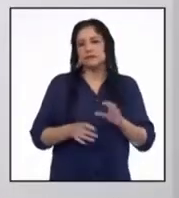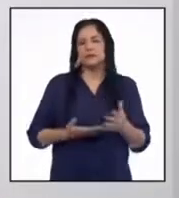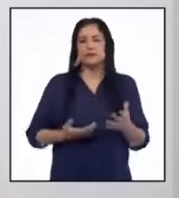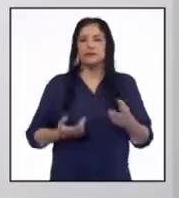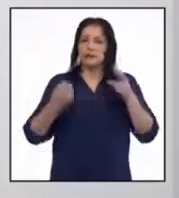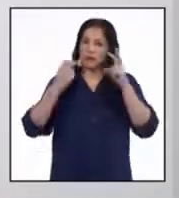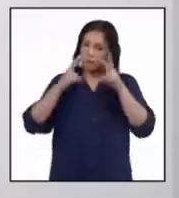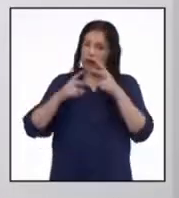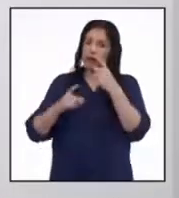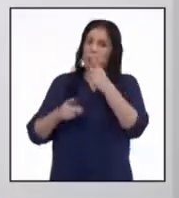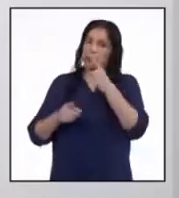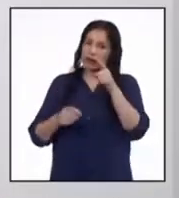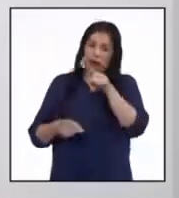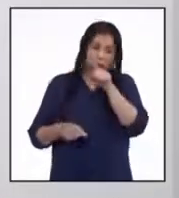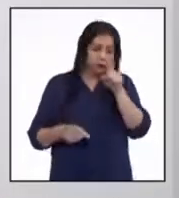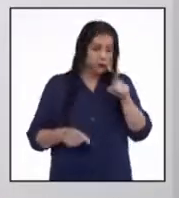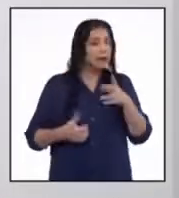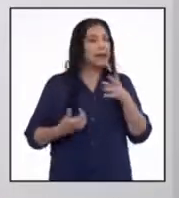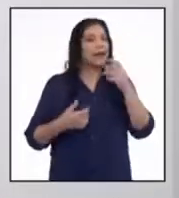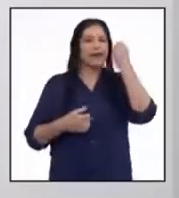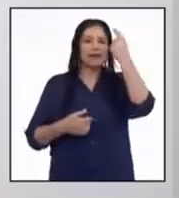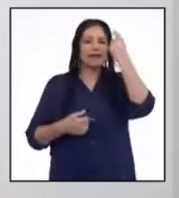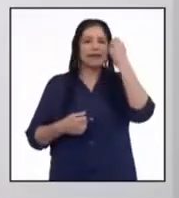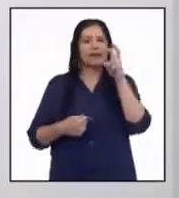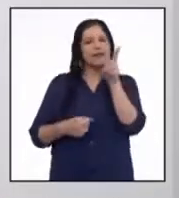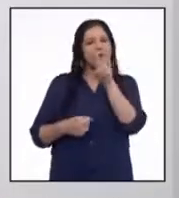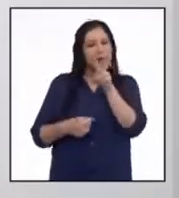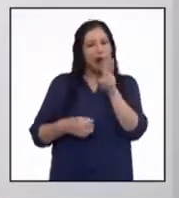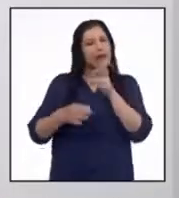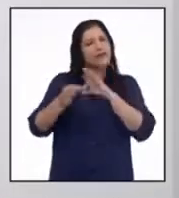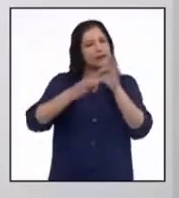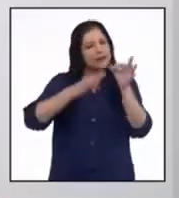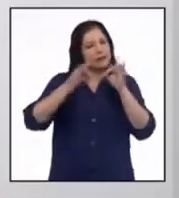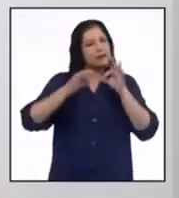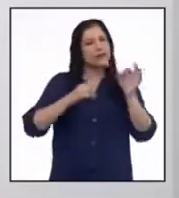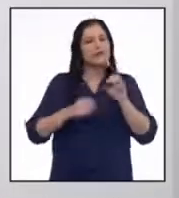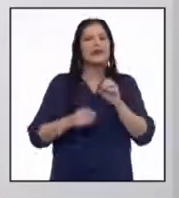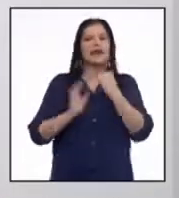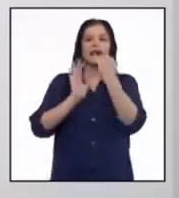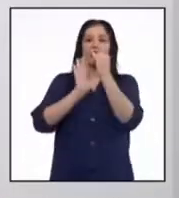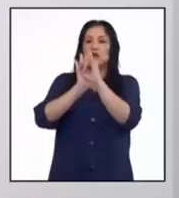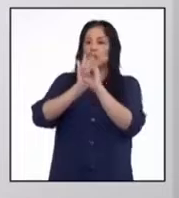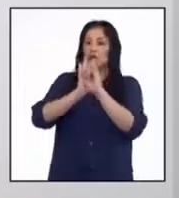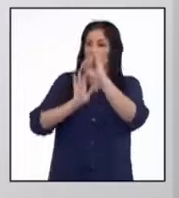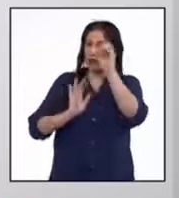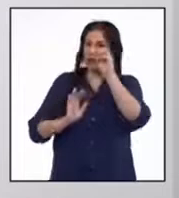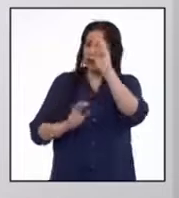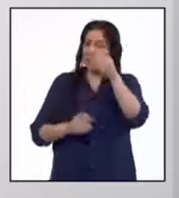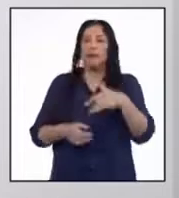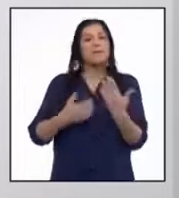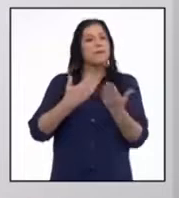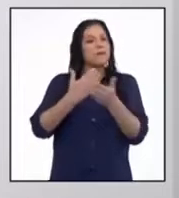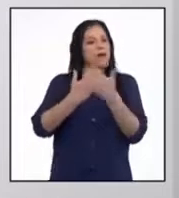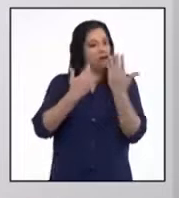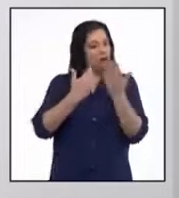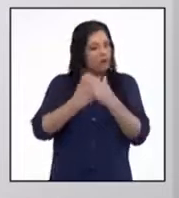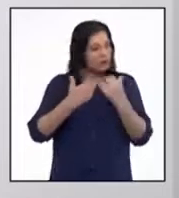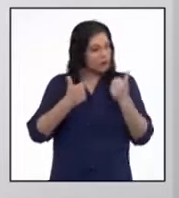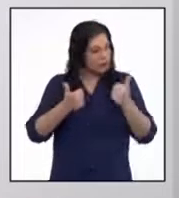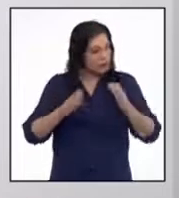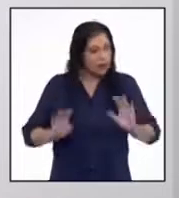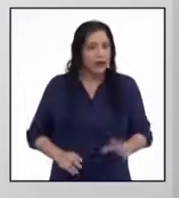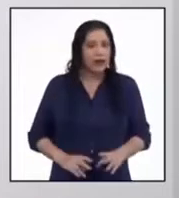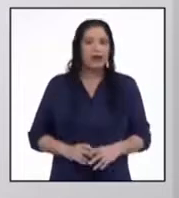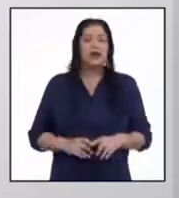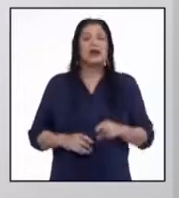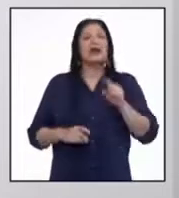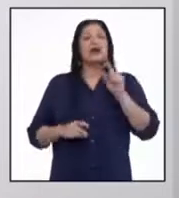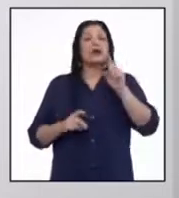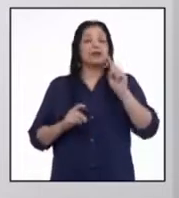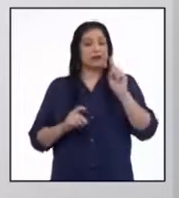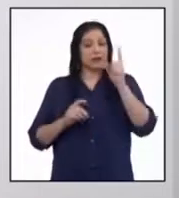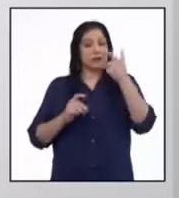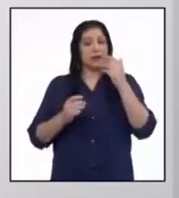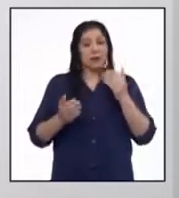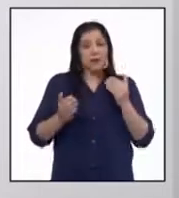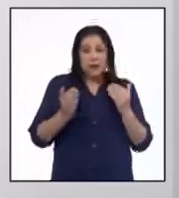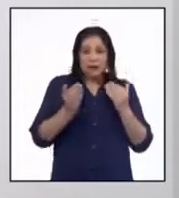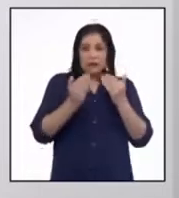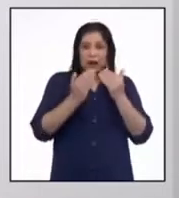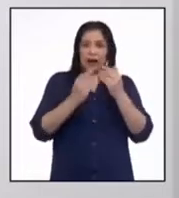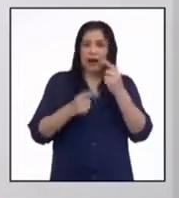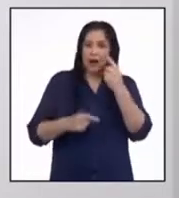Veo que cada vez podemos leer e interpretar los gráficos estadísticos con mayor facilidad. Con este primer